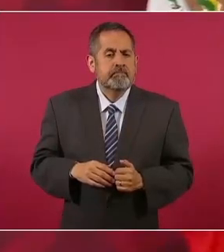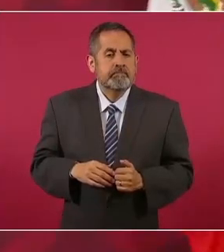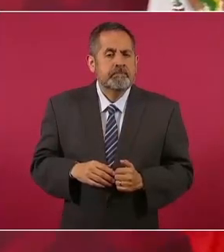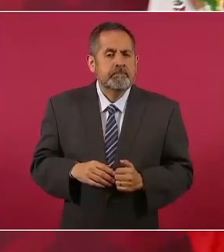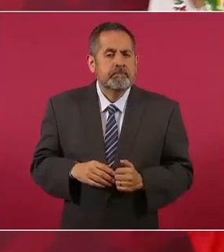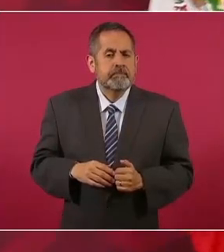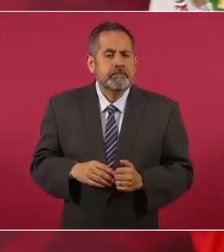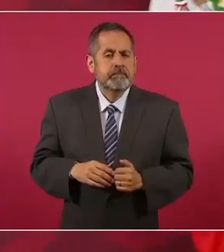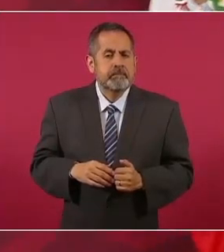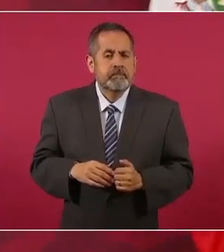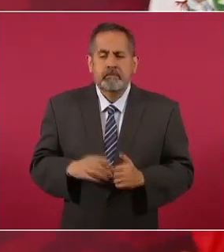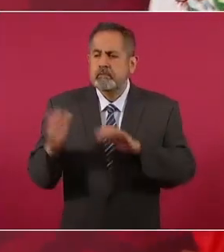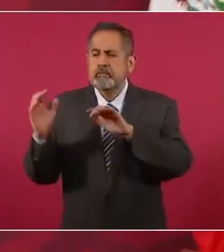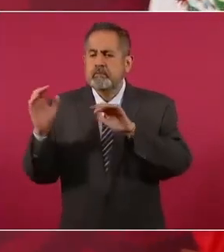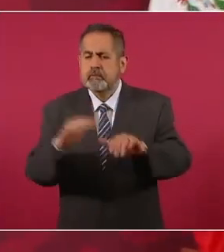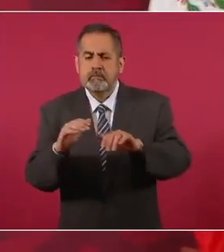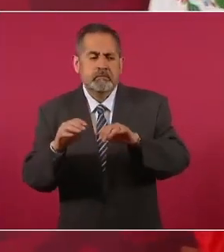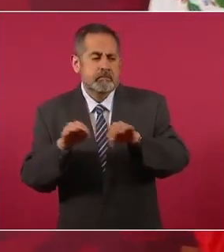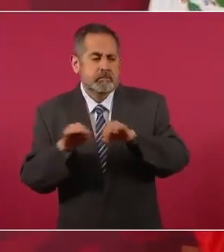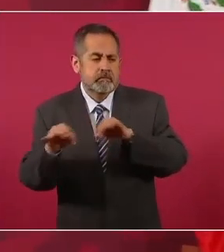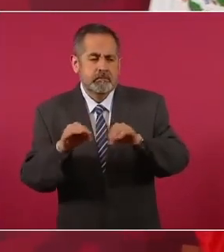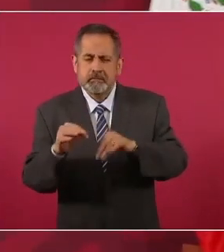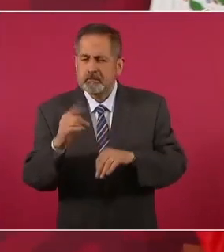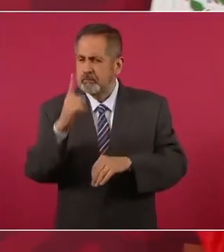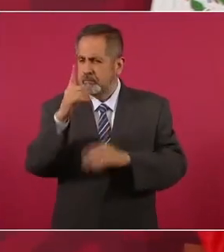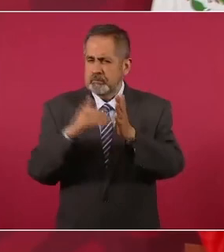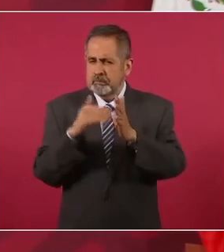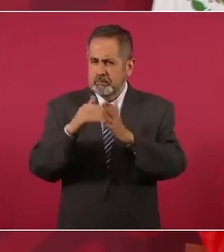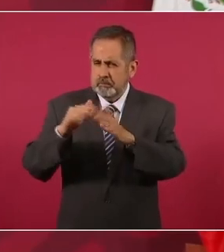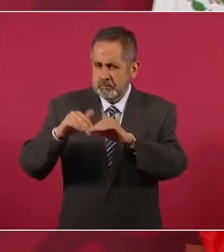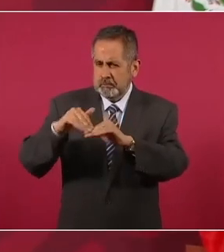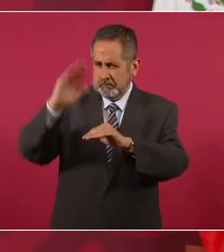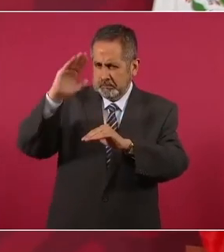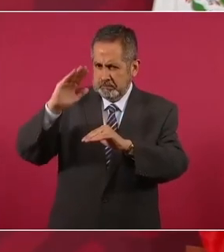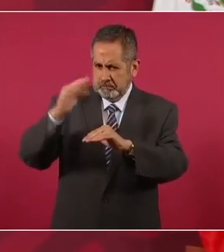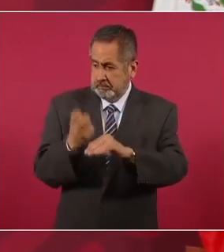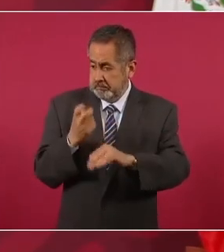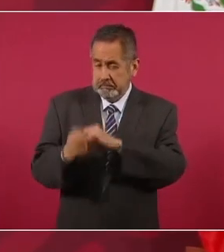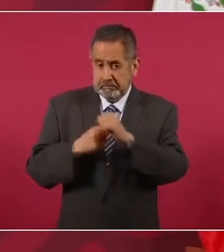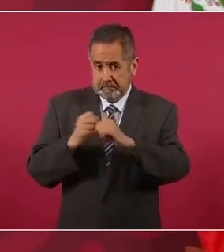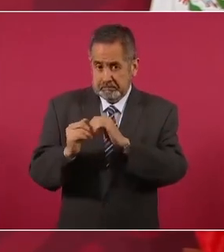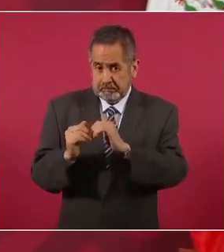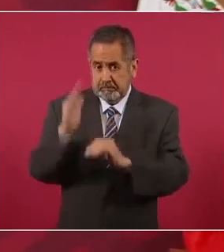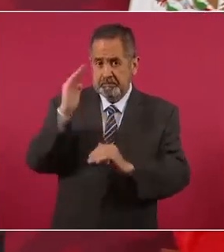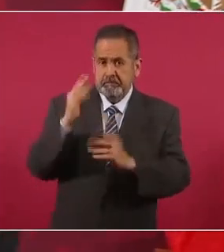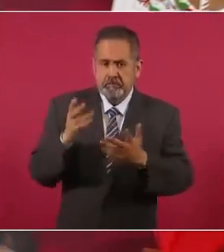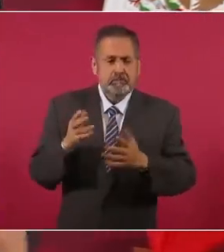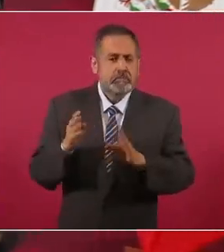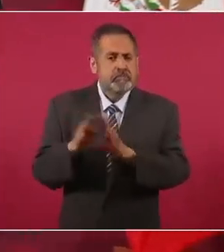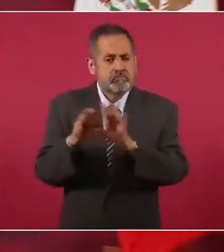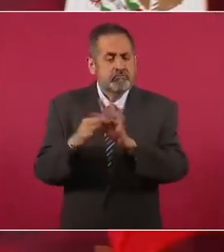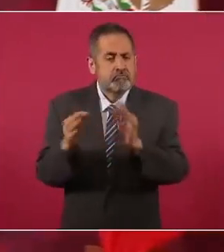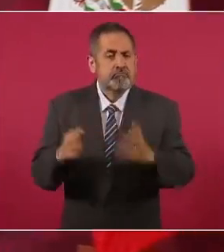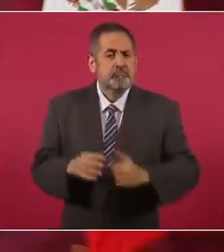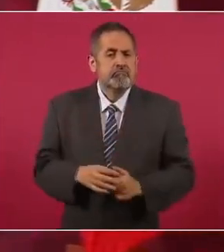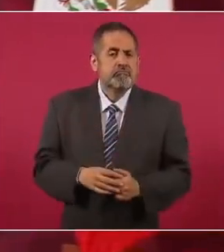en empleos más de un millón este año de los